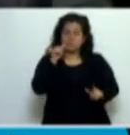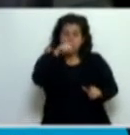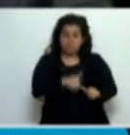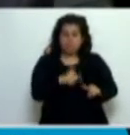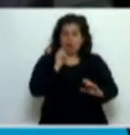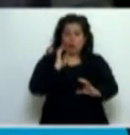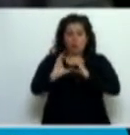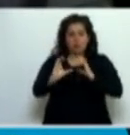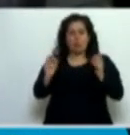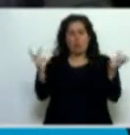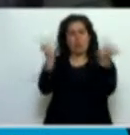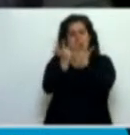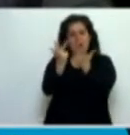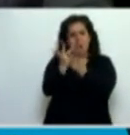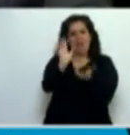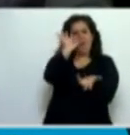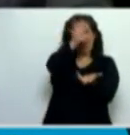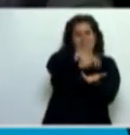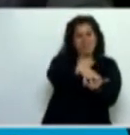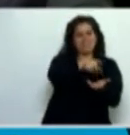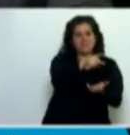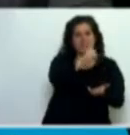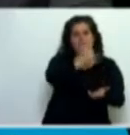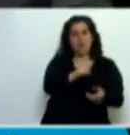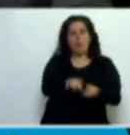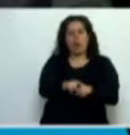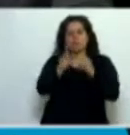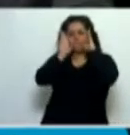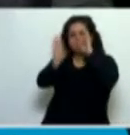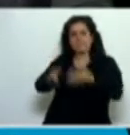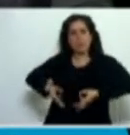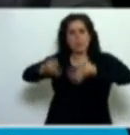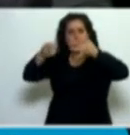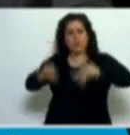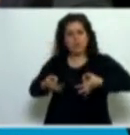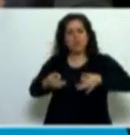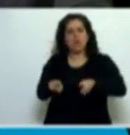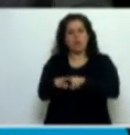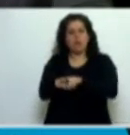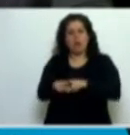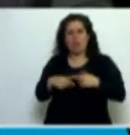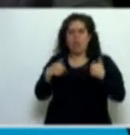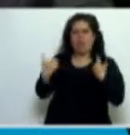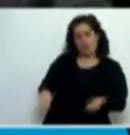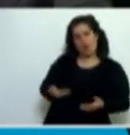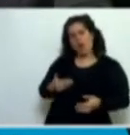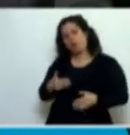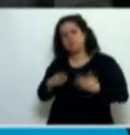realiza por parte de las agencias sea en el marco de un trato digno y de eliminación de prácticas abusivas